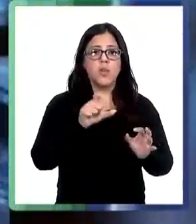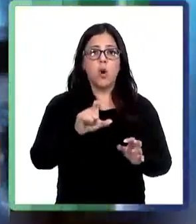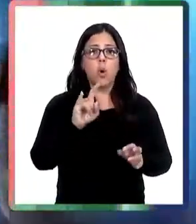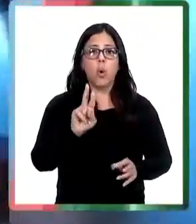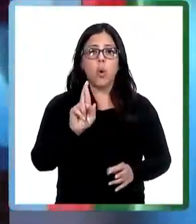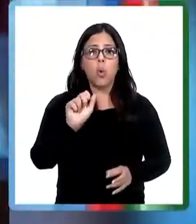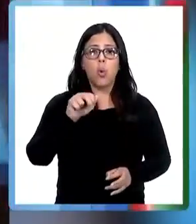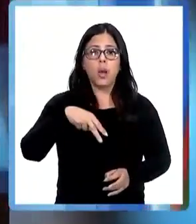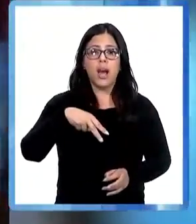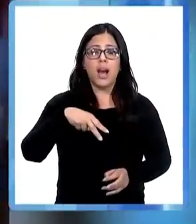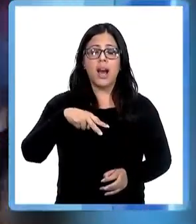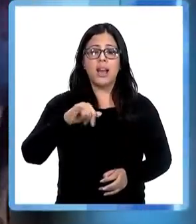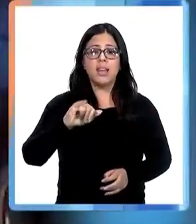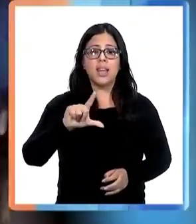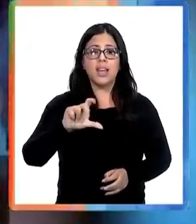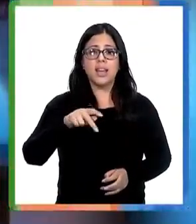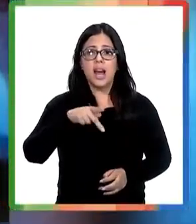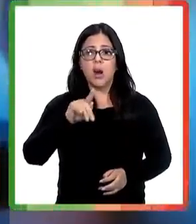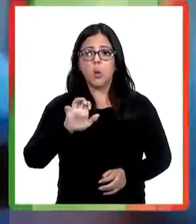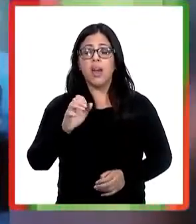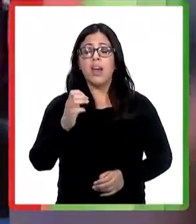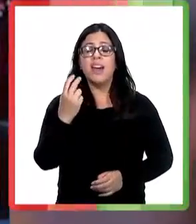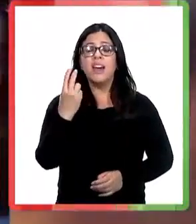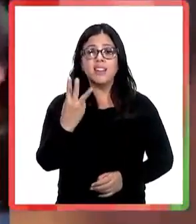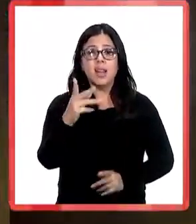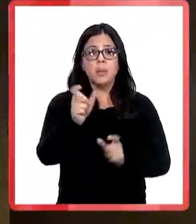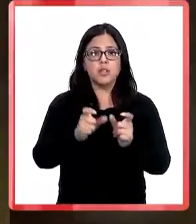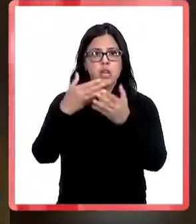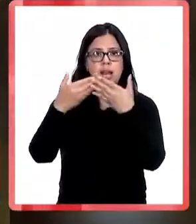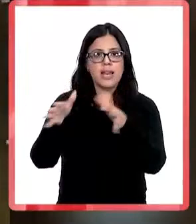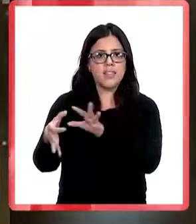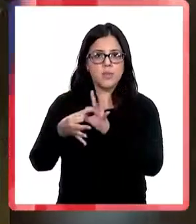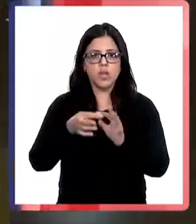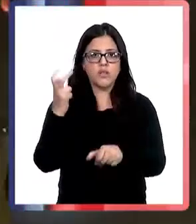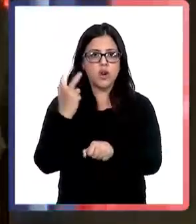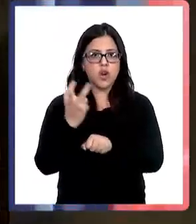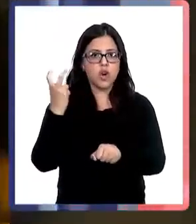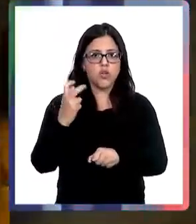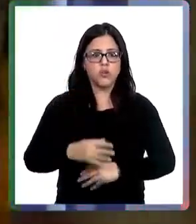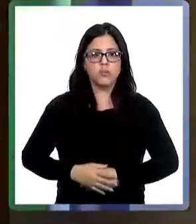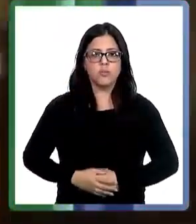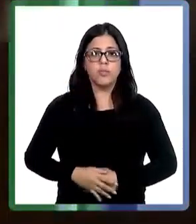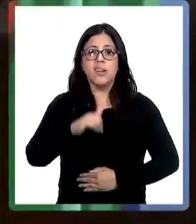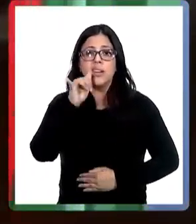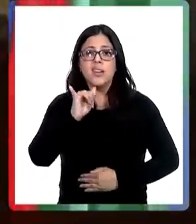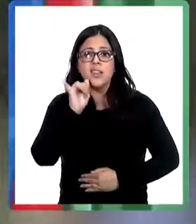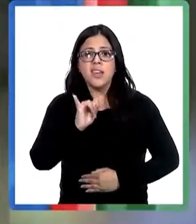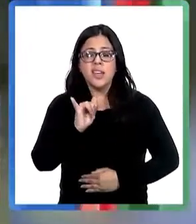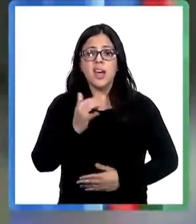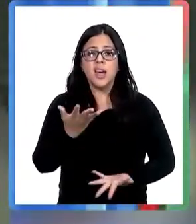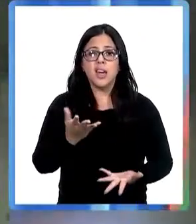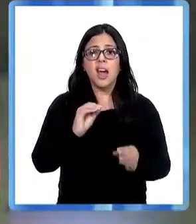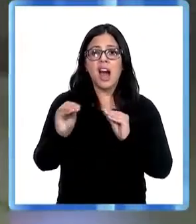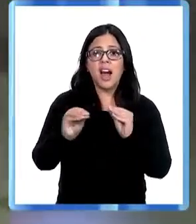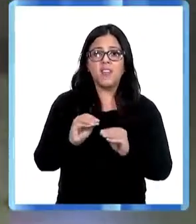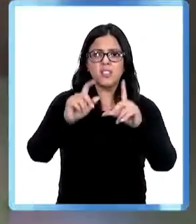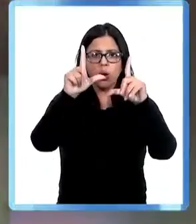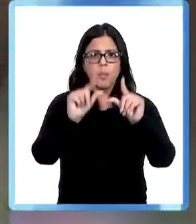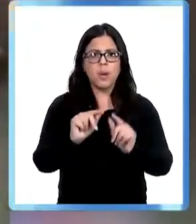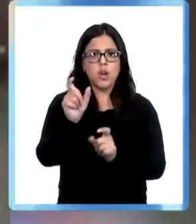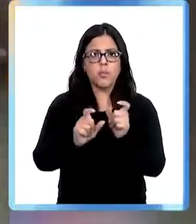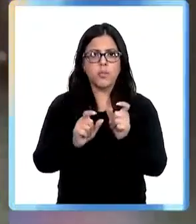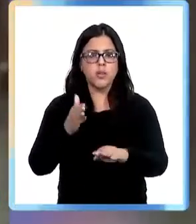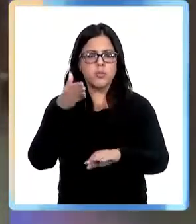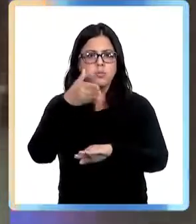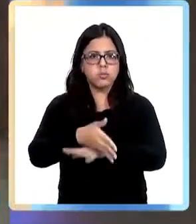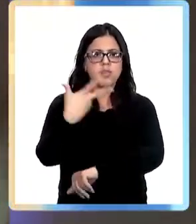Corporación Chilena de la Madera y diputados de la Araucanía criticaron a Fiscalía y a la justicia chilena luego de que en Curanilagüe quedaran